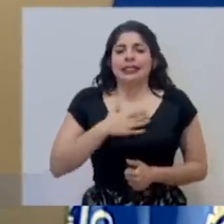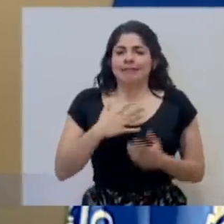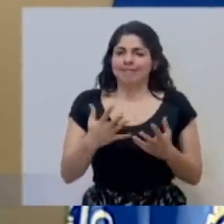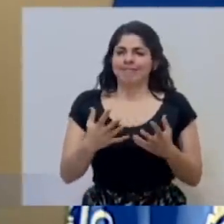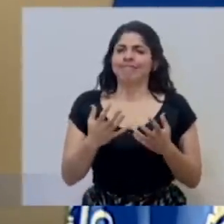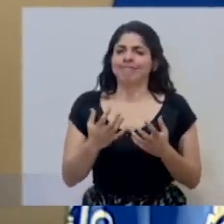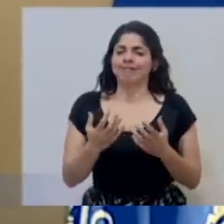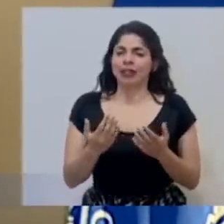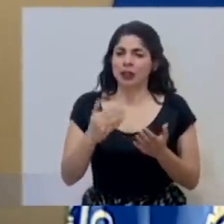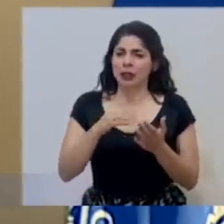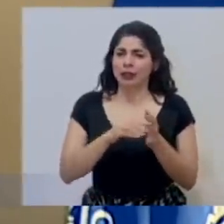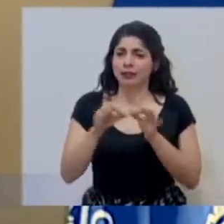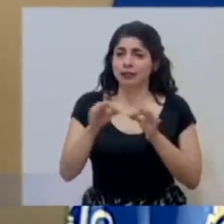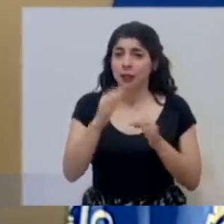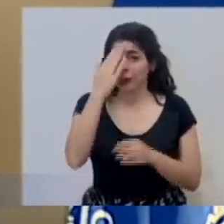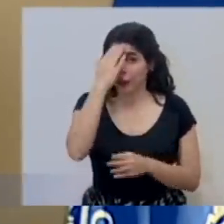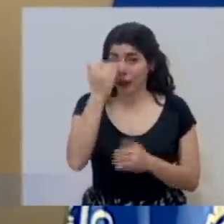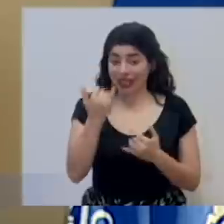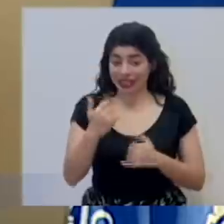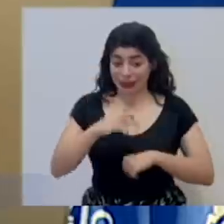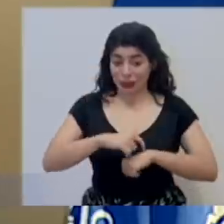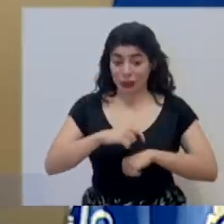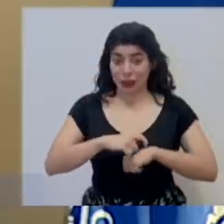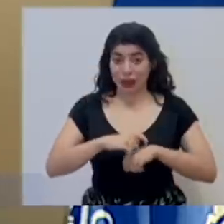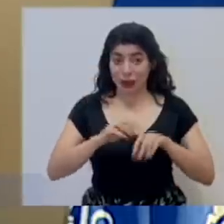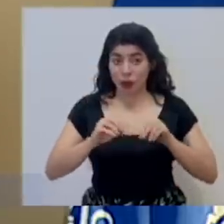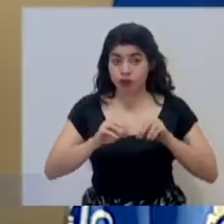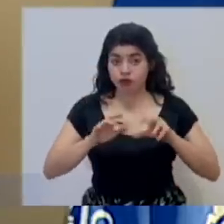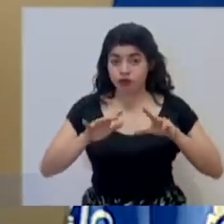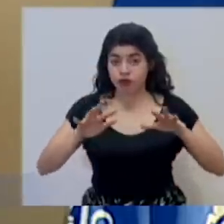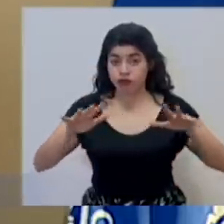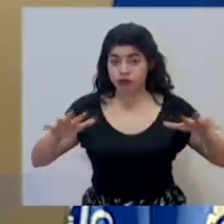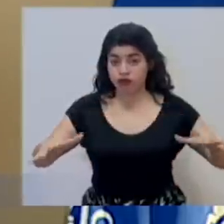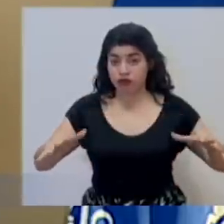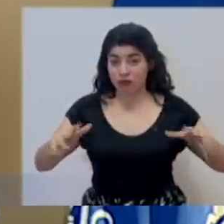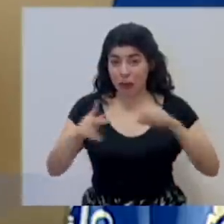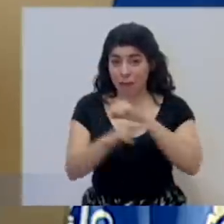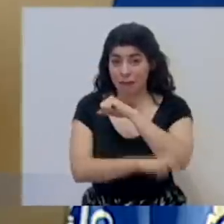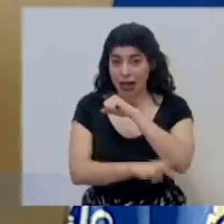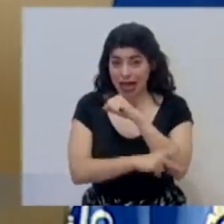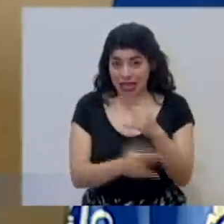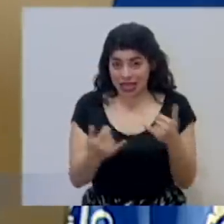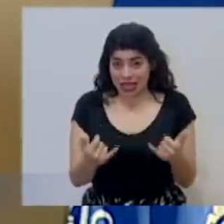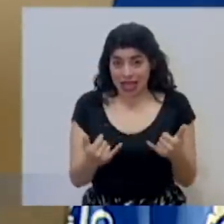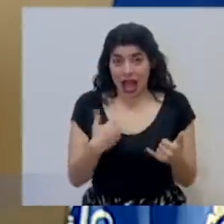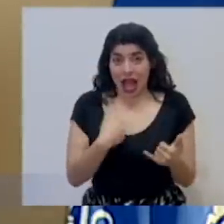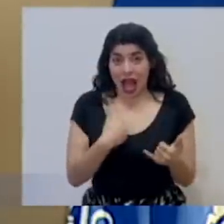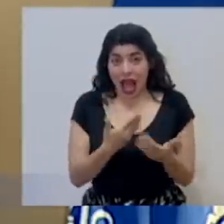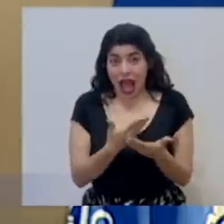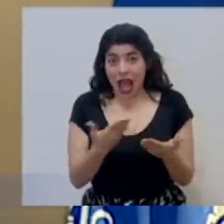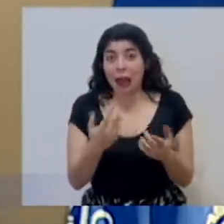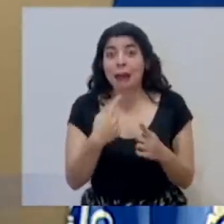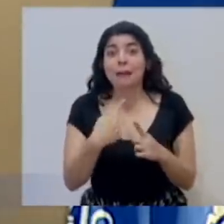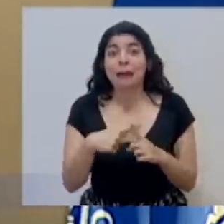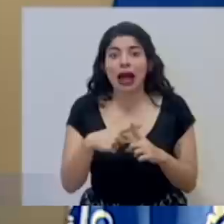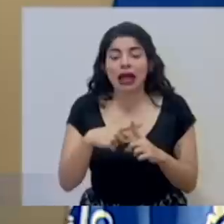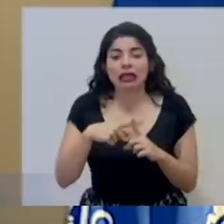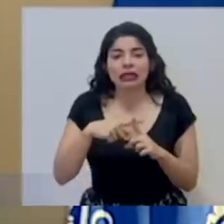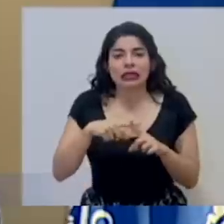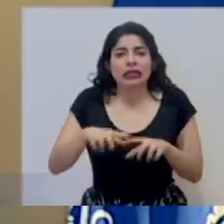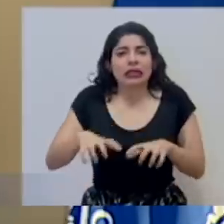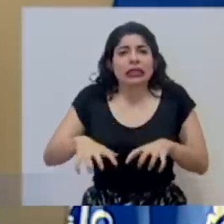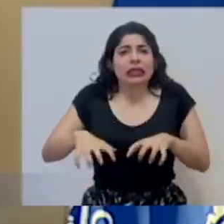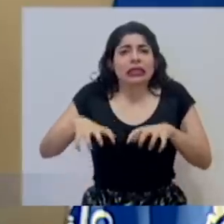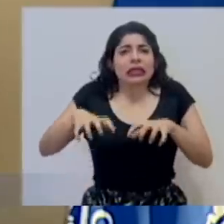Quiero retomar, porque de verdad que en este momento, por la transmisión que tenemos en nuestro país y el estrés